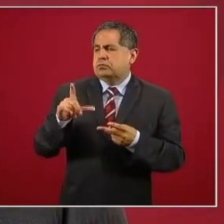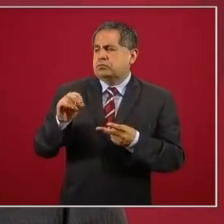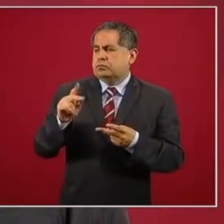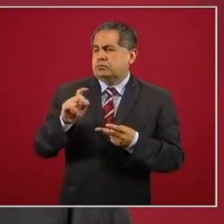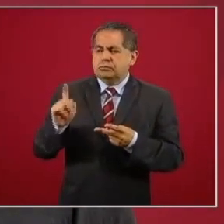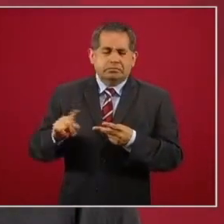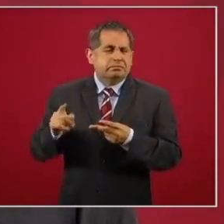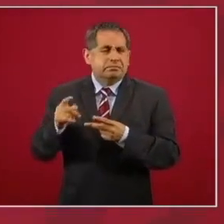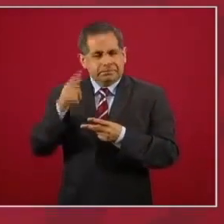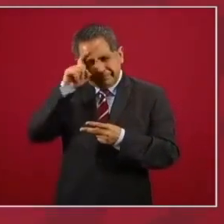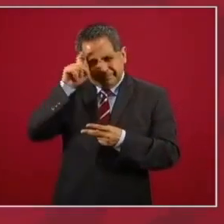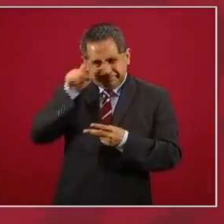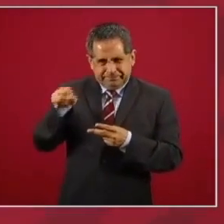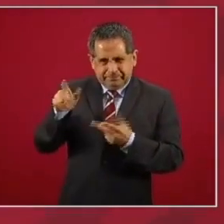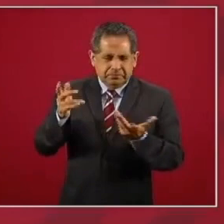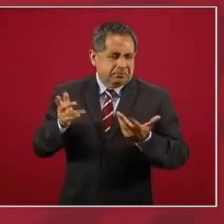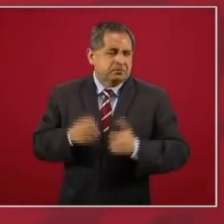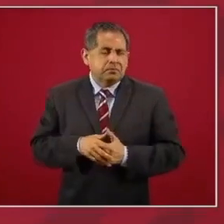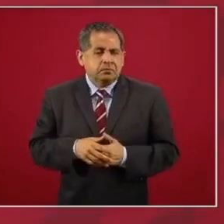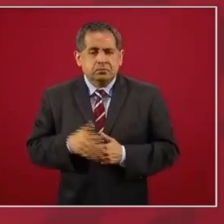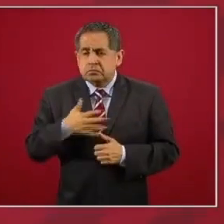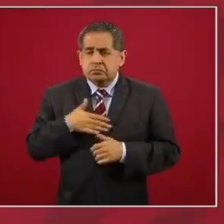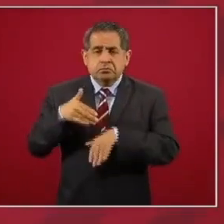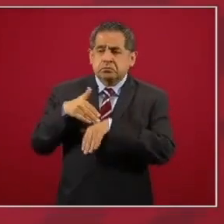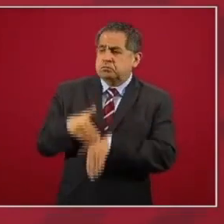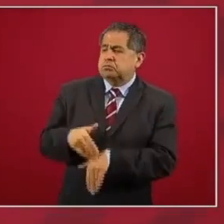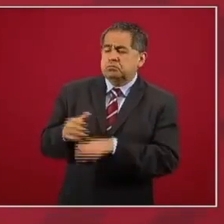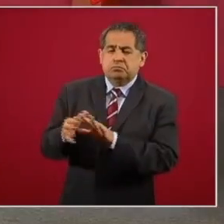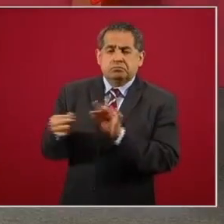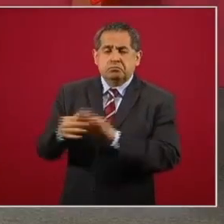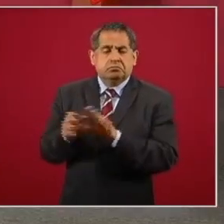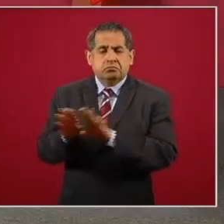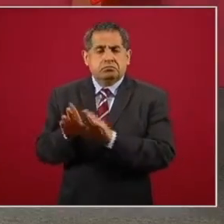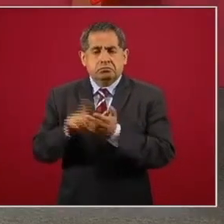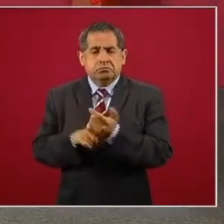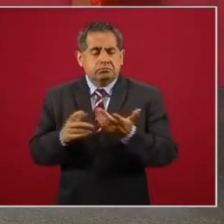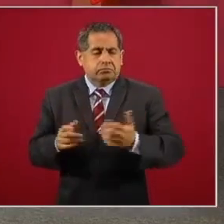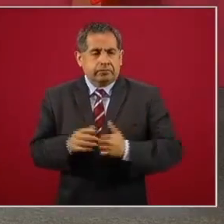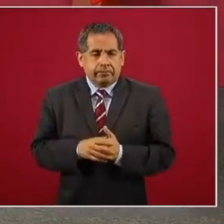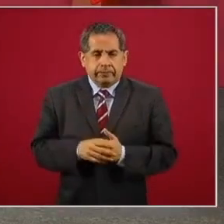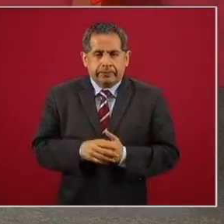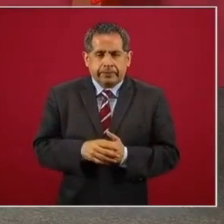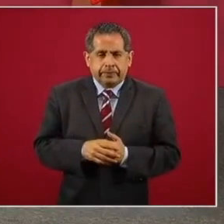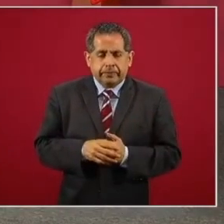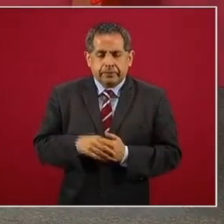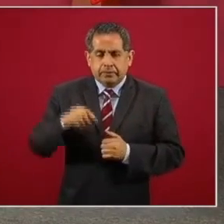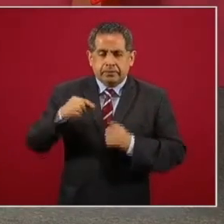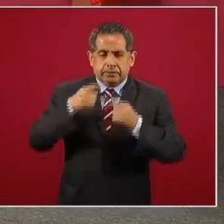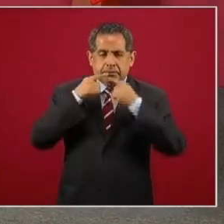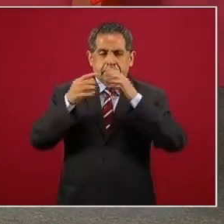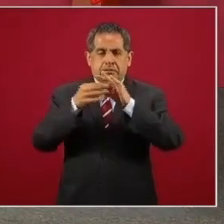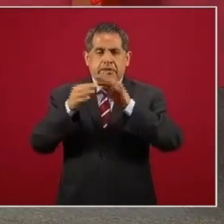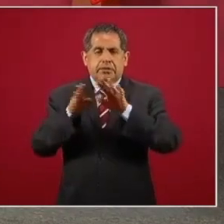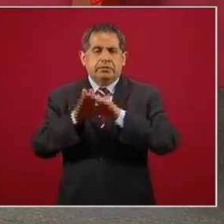Entonces, eso es lo que yo he venido haciendo. Entonces, hoy en la tarde